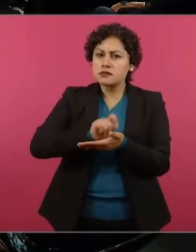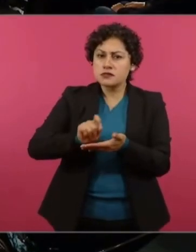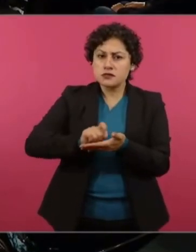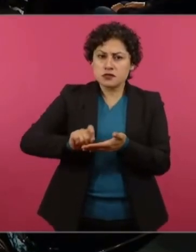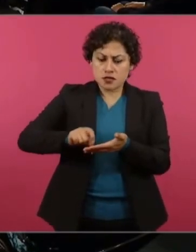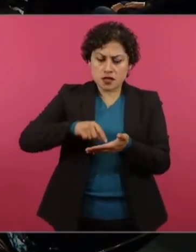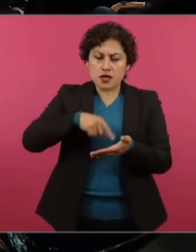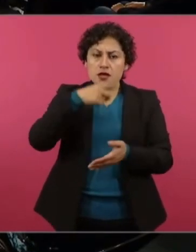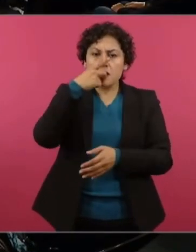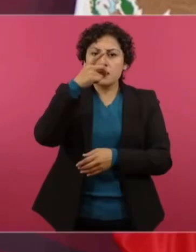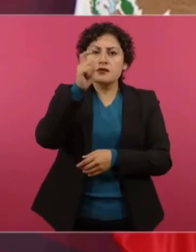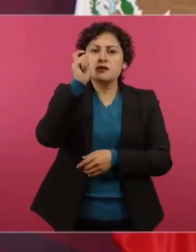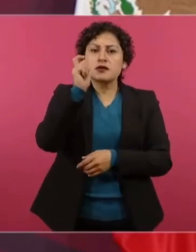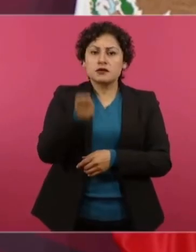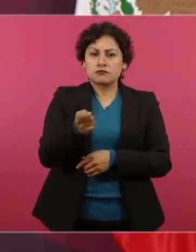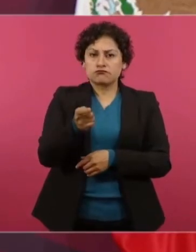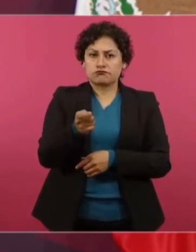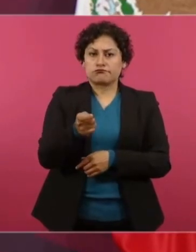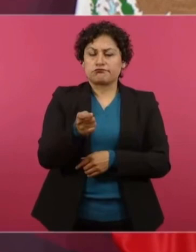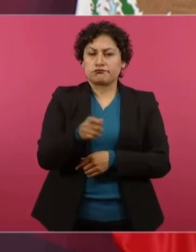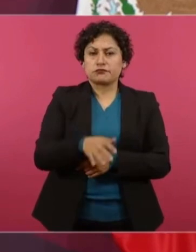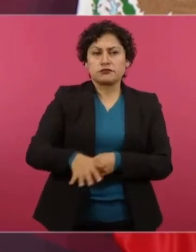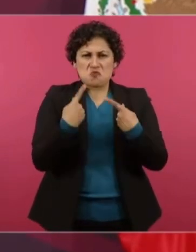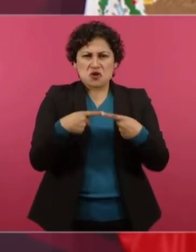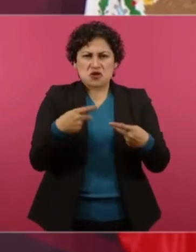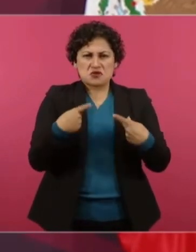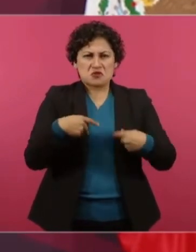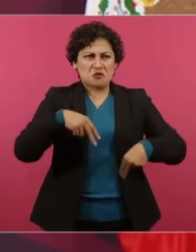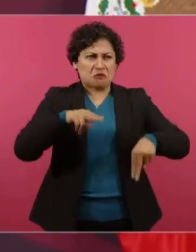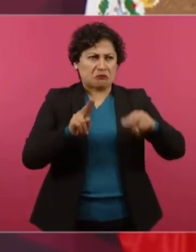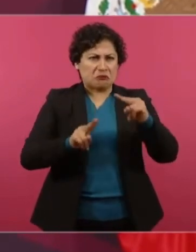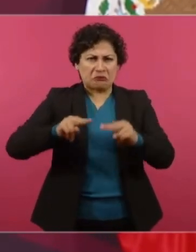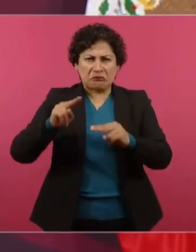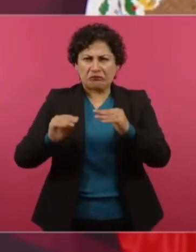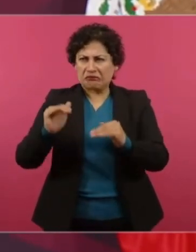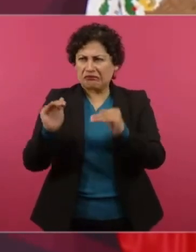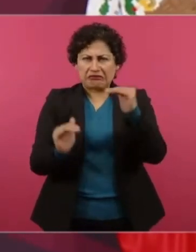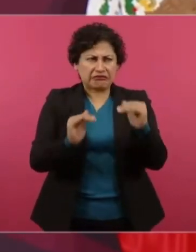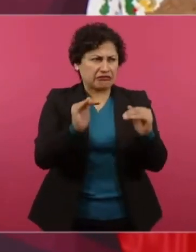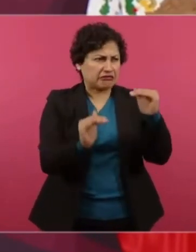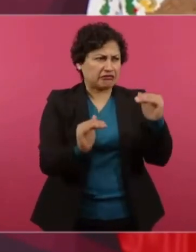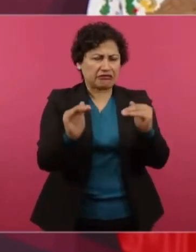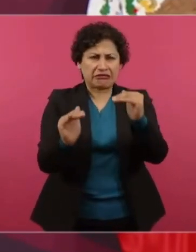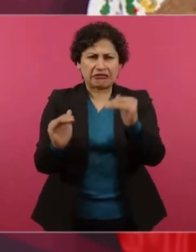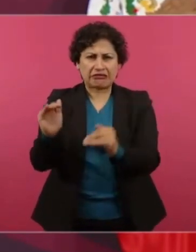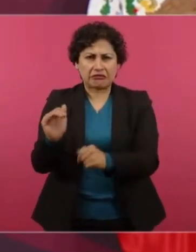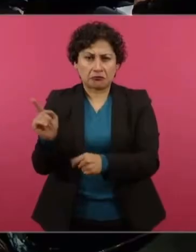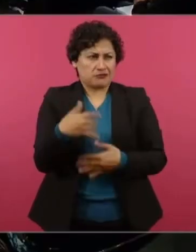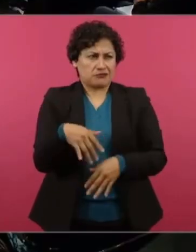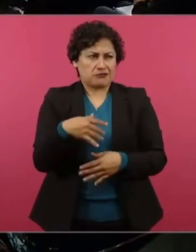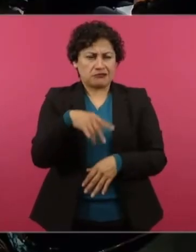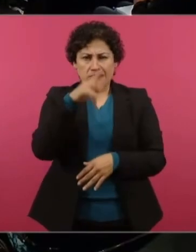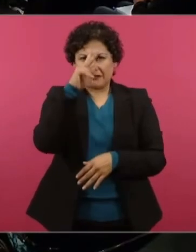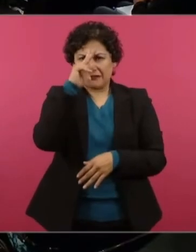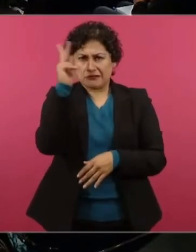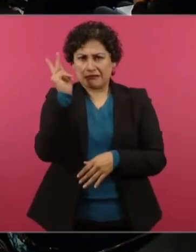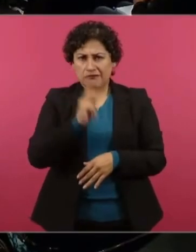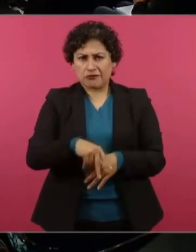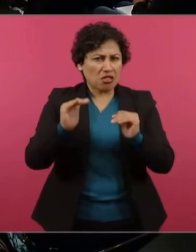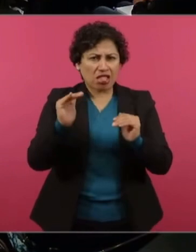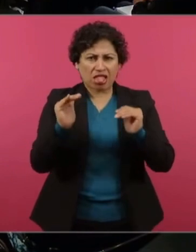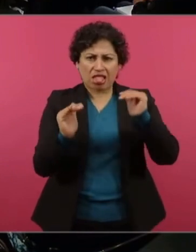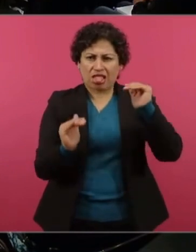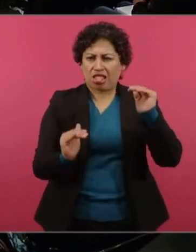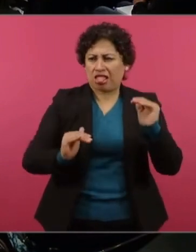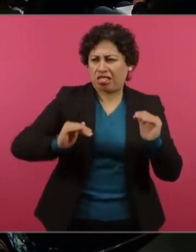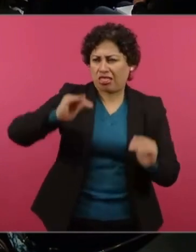ningún país con tanta desigualdad como México. Luego, como a